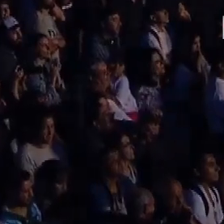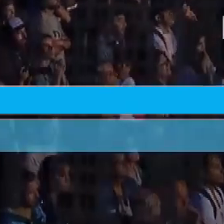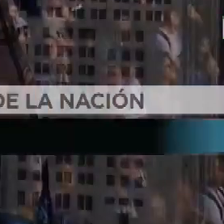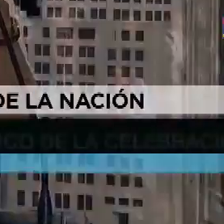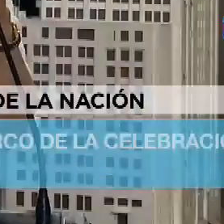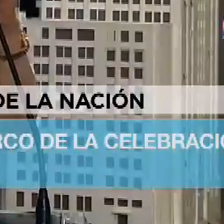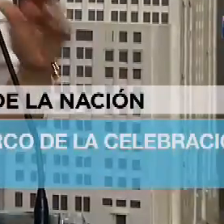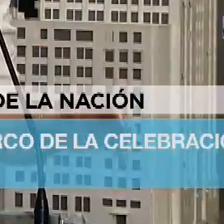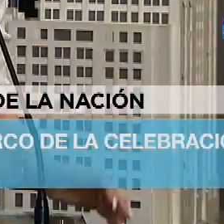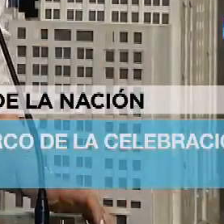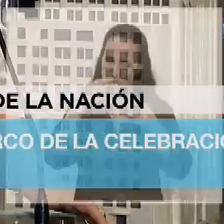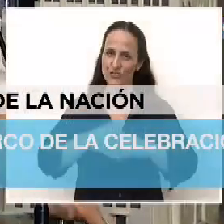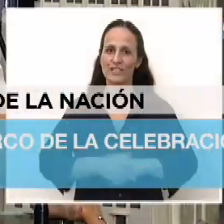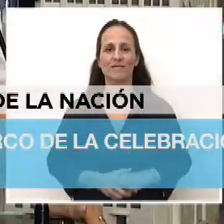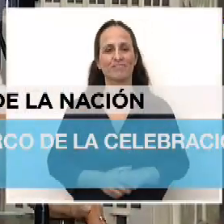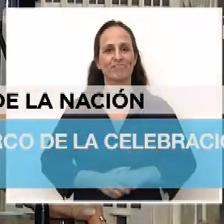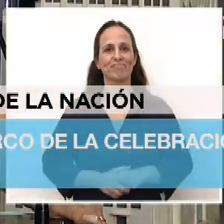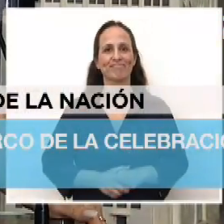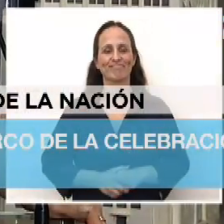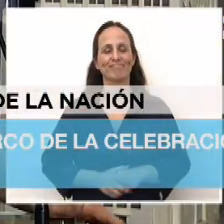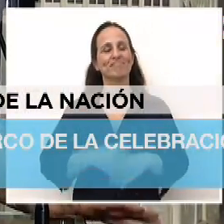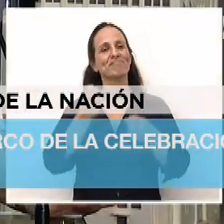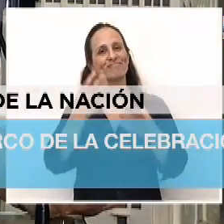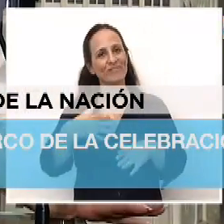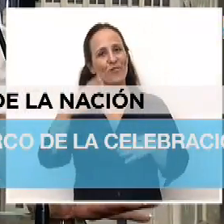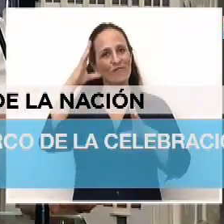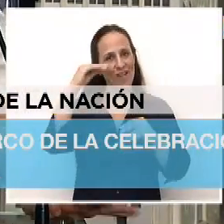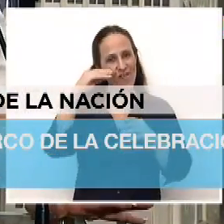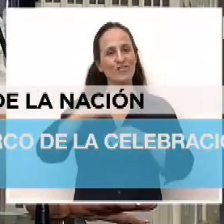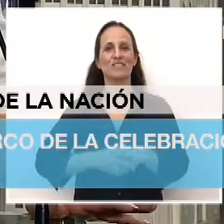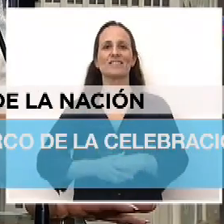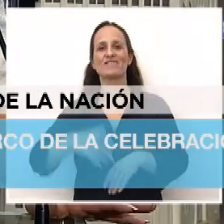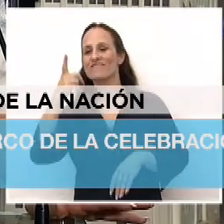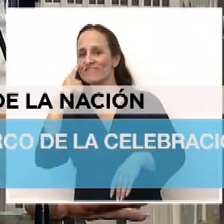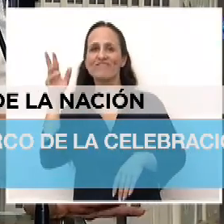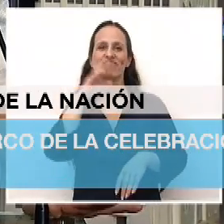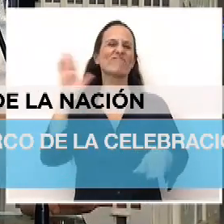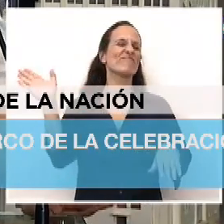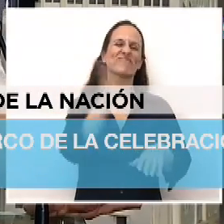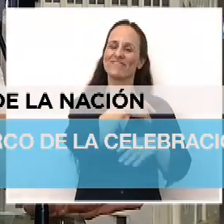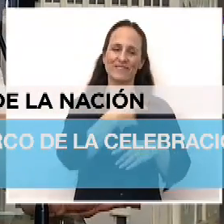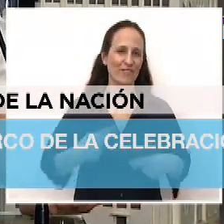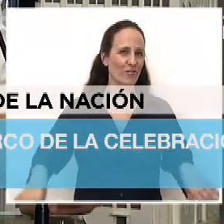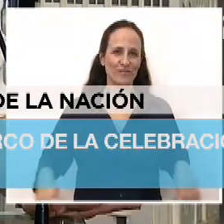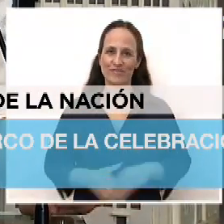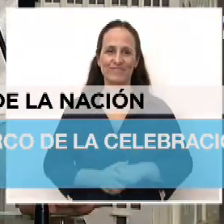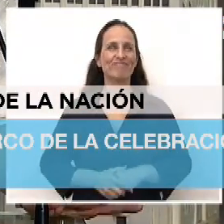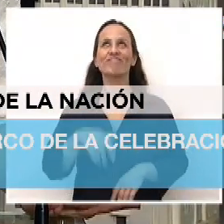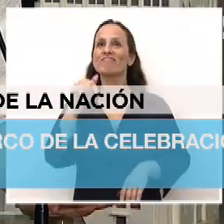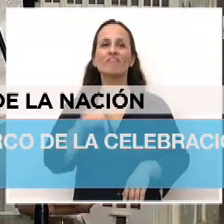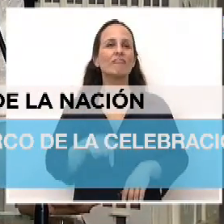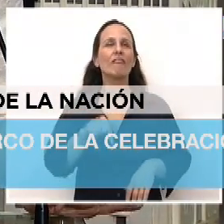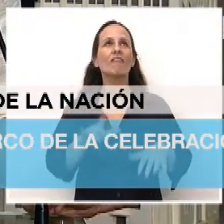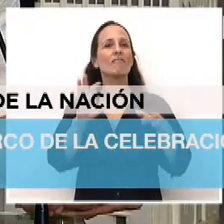Muy buenas noches a todos y a todas. La democracia no se